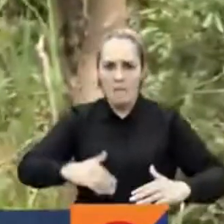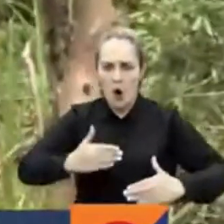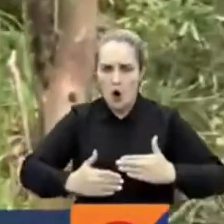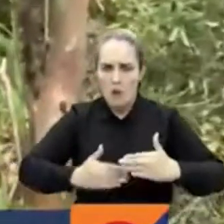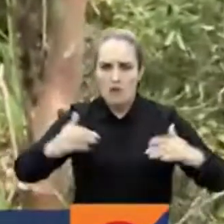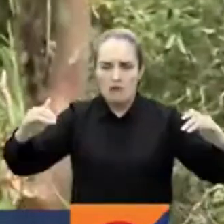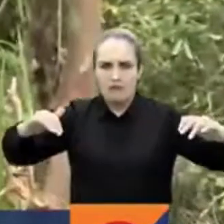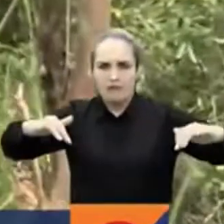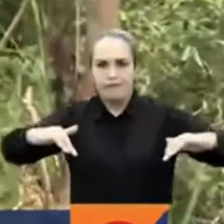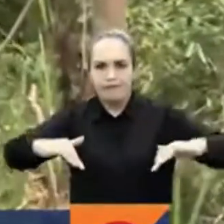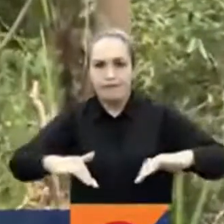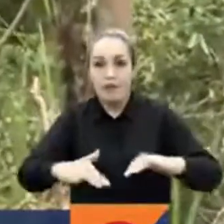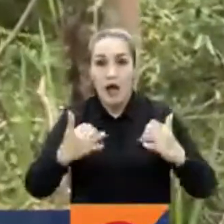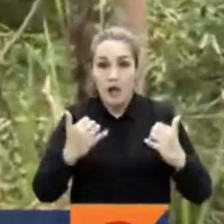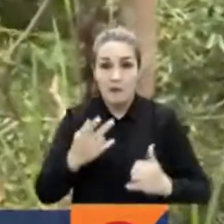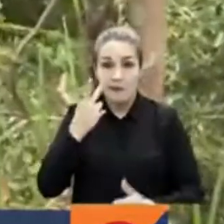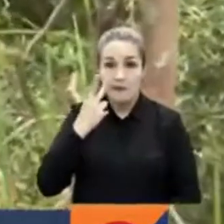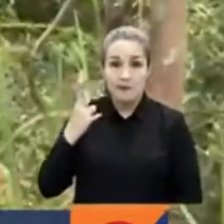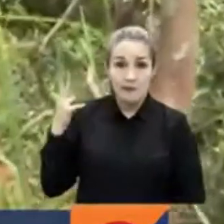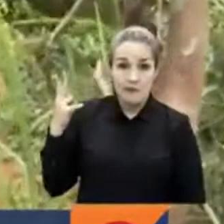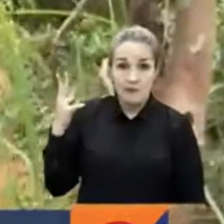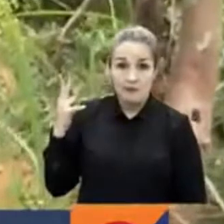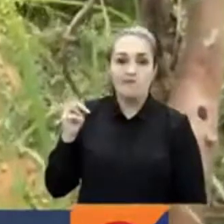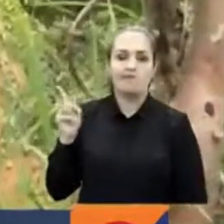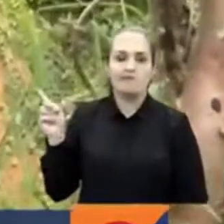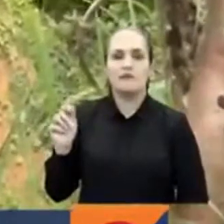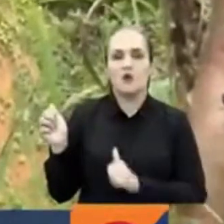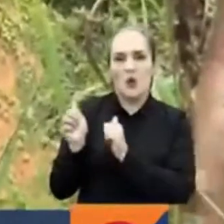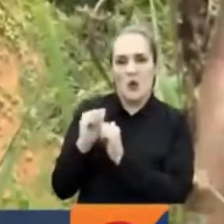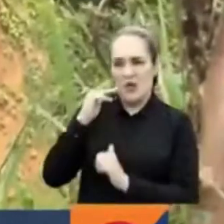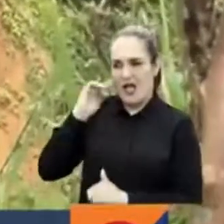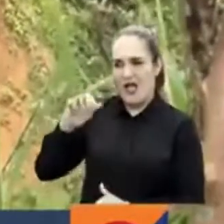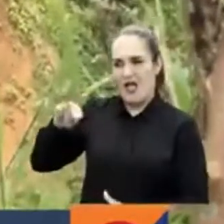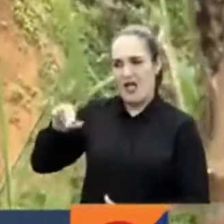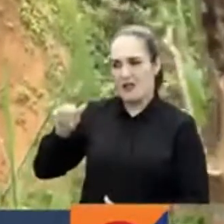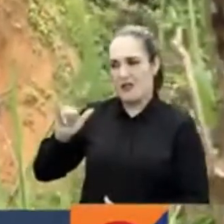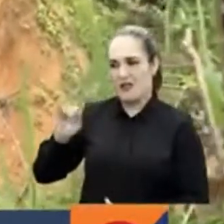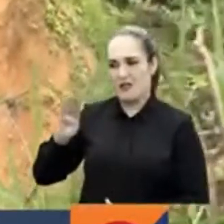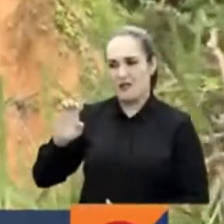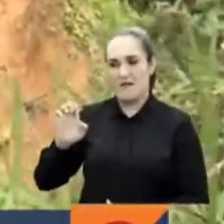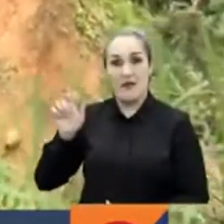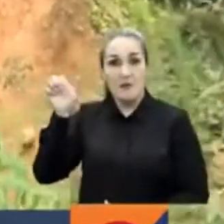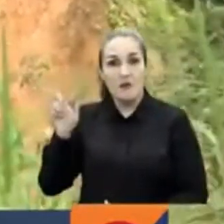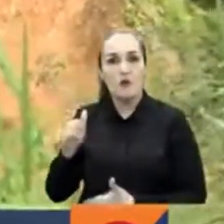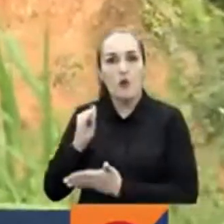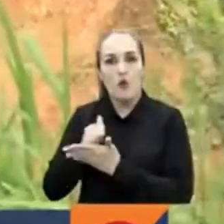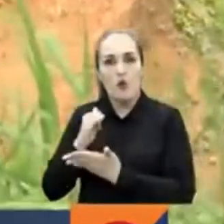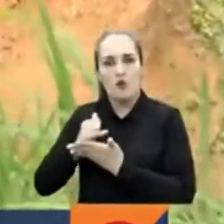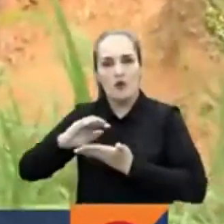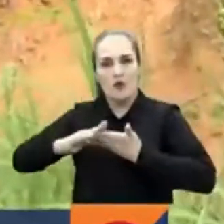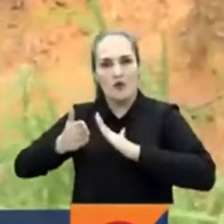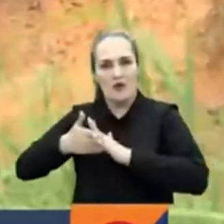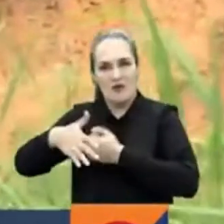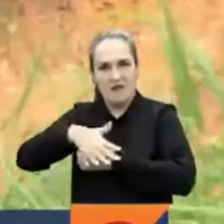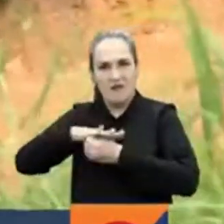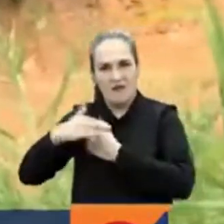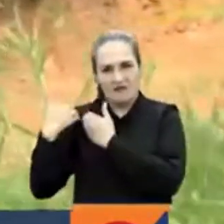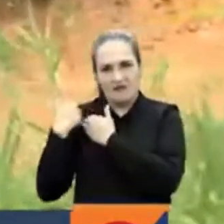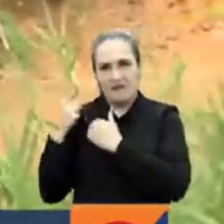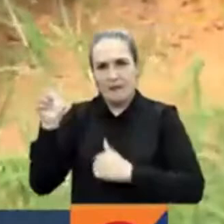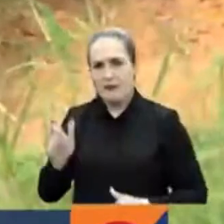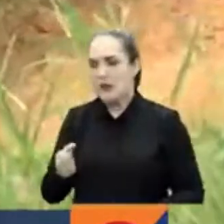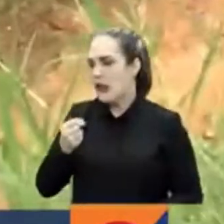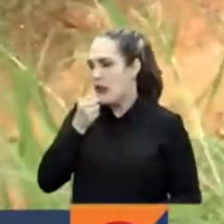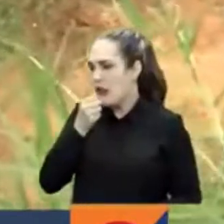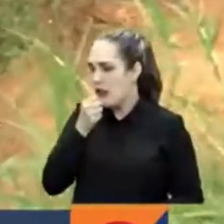poco. Ahora mismo me encuentro con la señora Nayibe Ordóñez. Ella es integrante de la Junta de Acción Comunal de este sector.